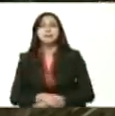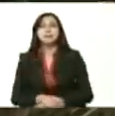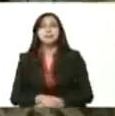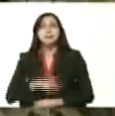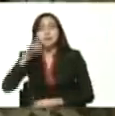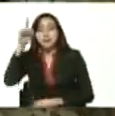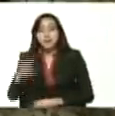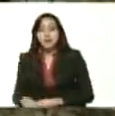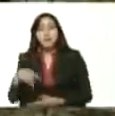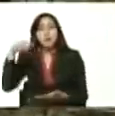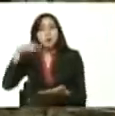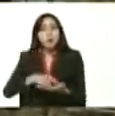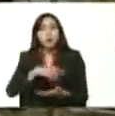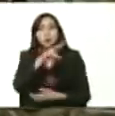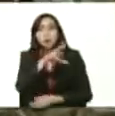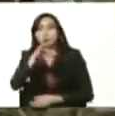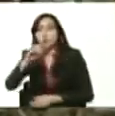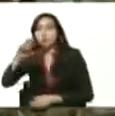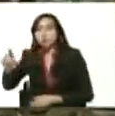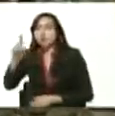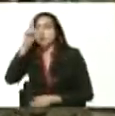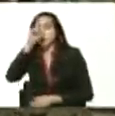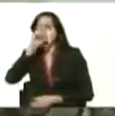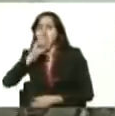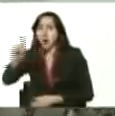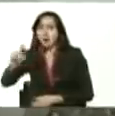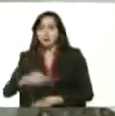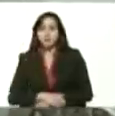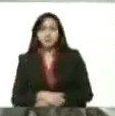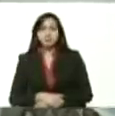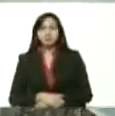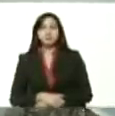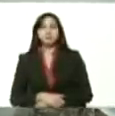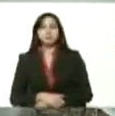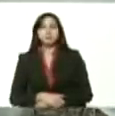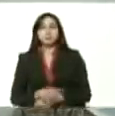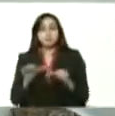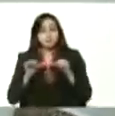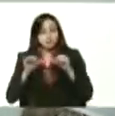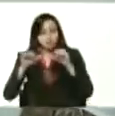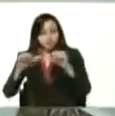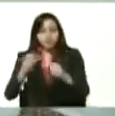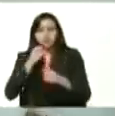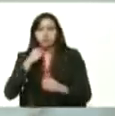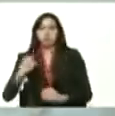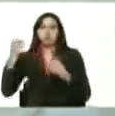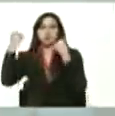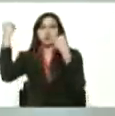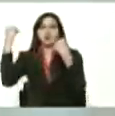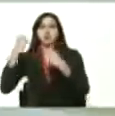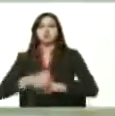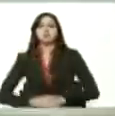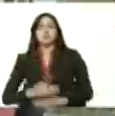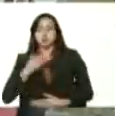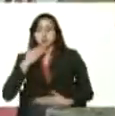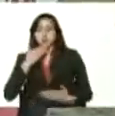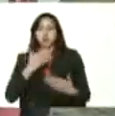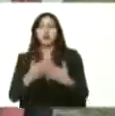200 bicentenario mi comandante en jefe seguimos venciendo muchísimas gracias